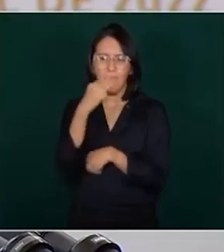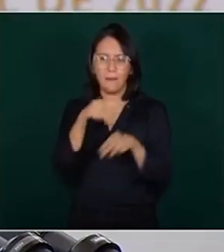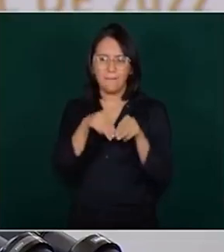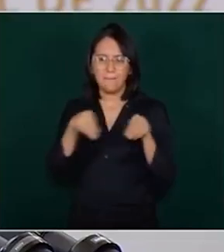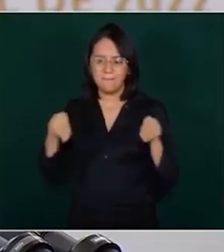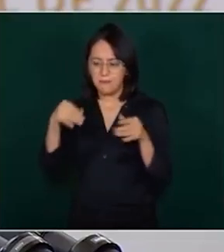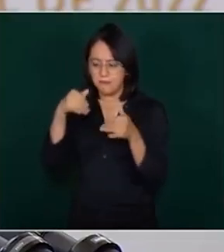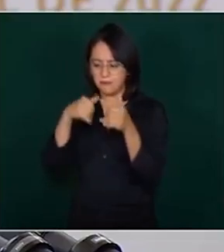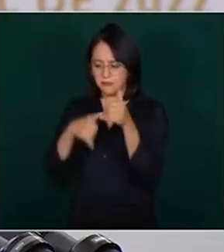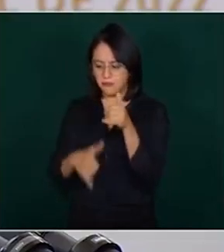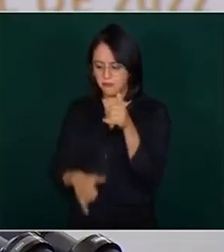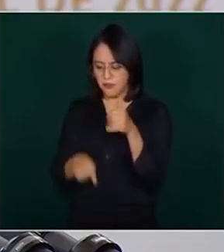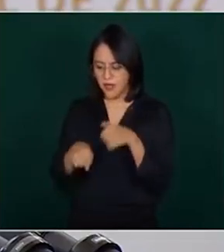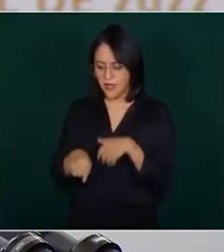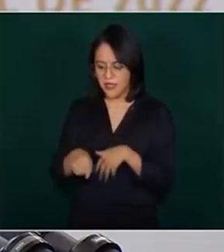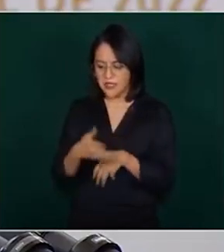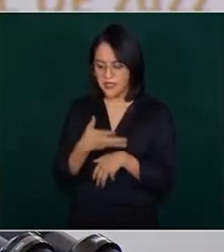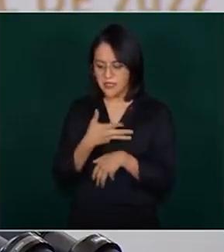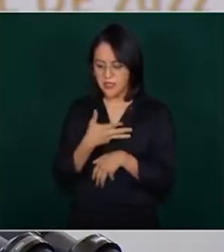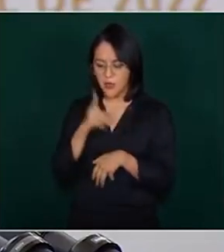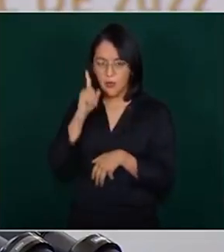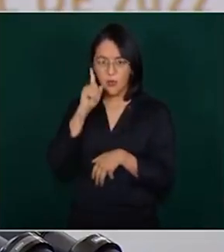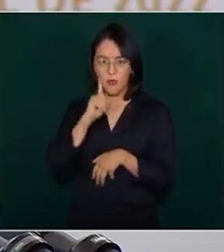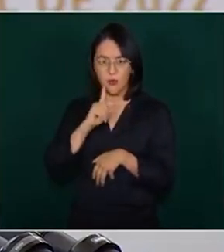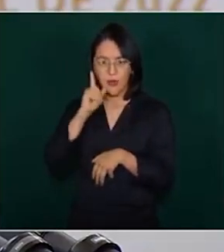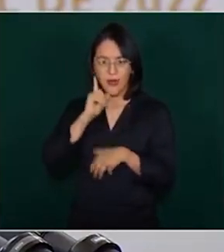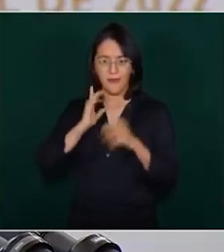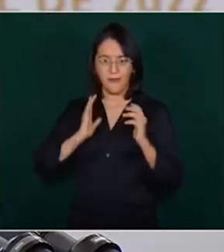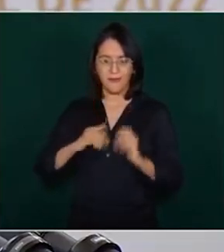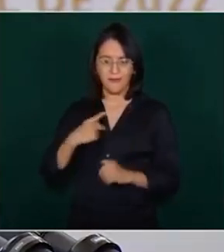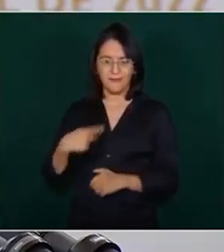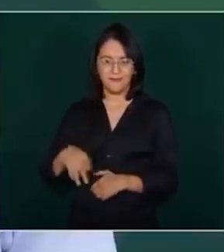localizado el cuerpo de una mujer.